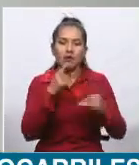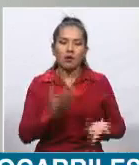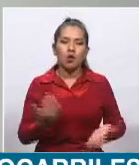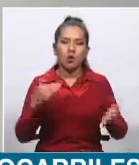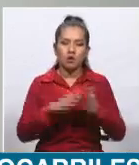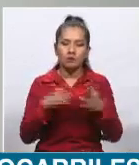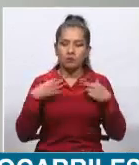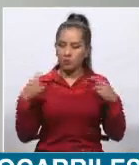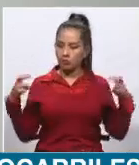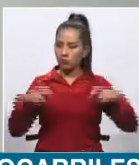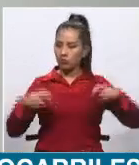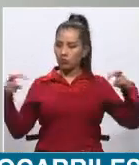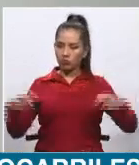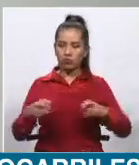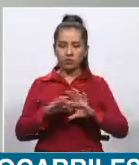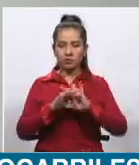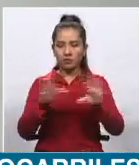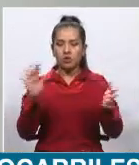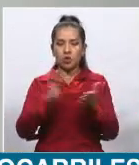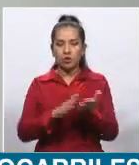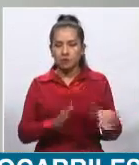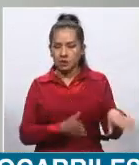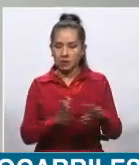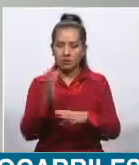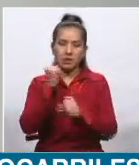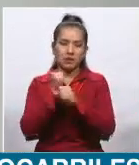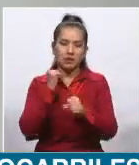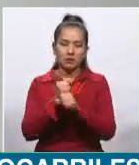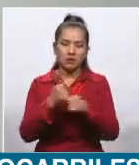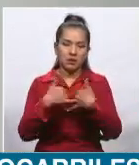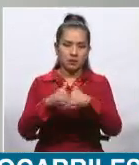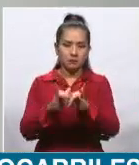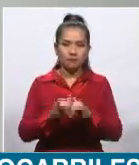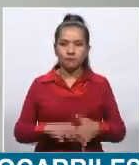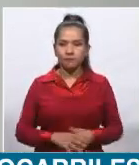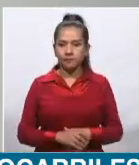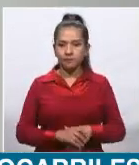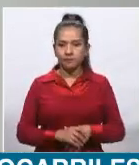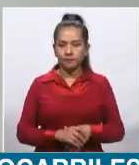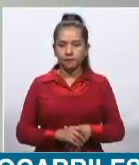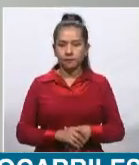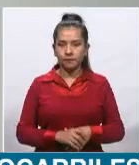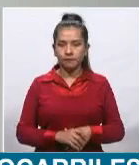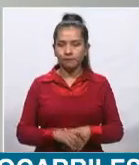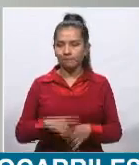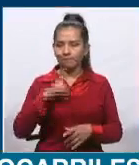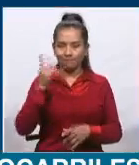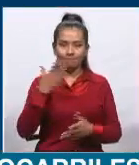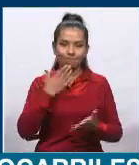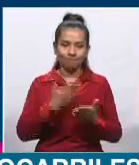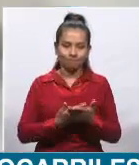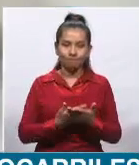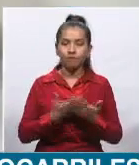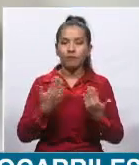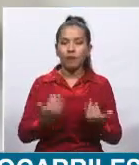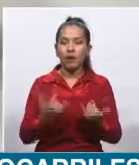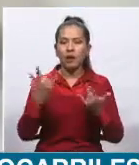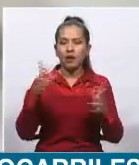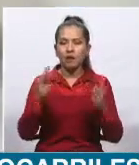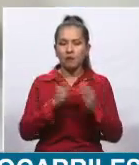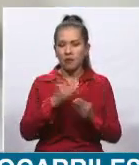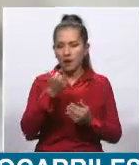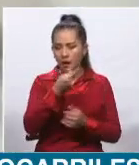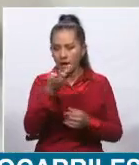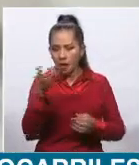entablar y reanudar las mesas de trabajo. Bien, Augusto, hay algunos elementos